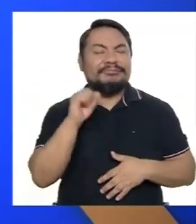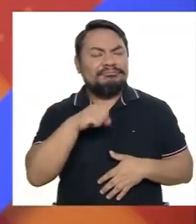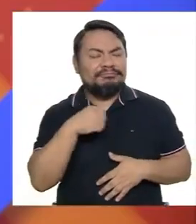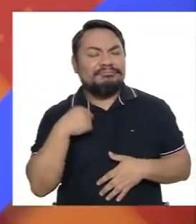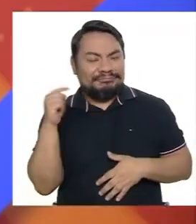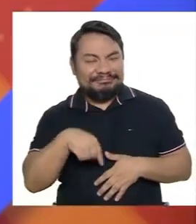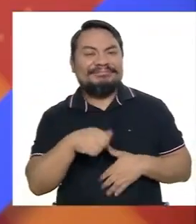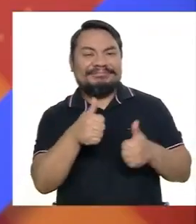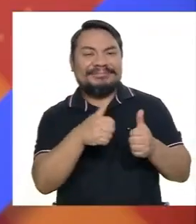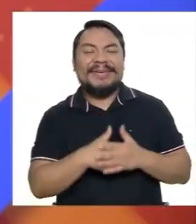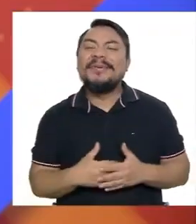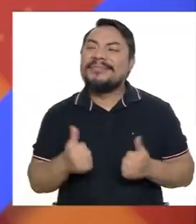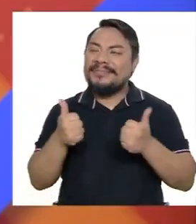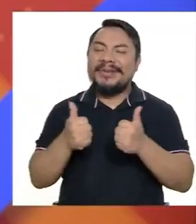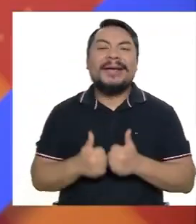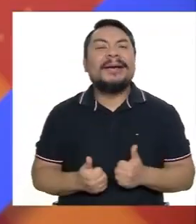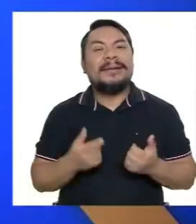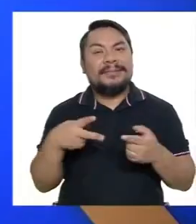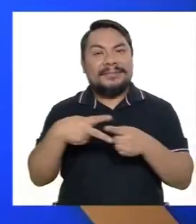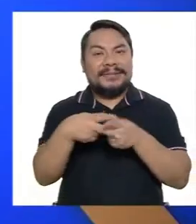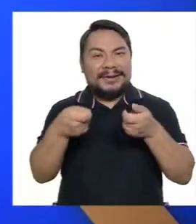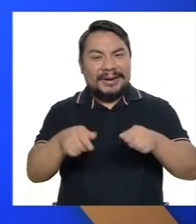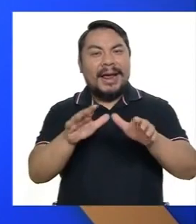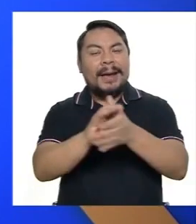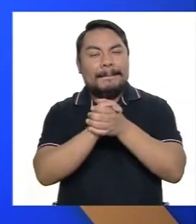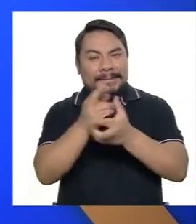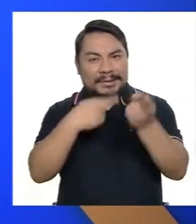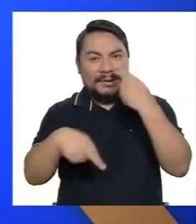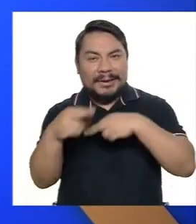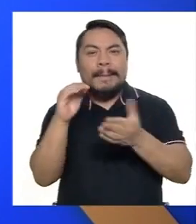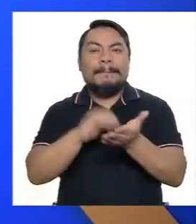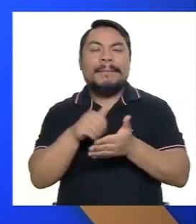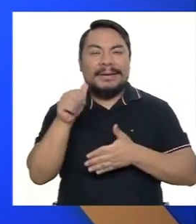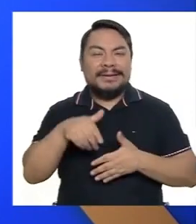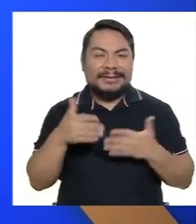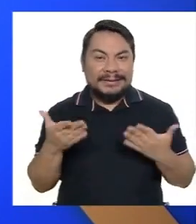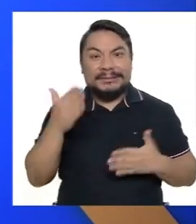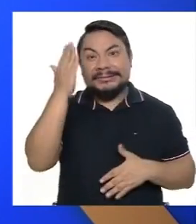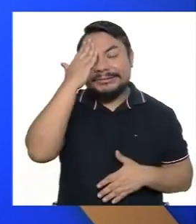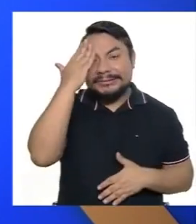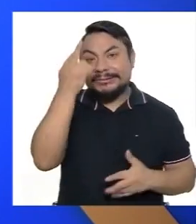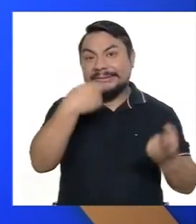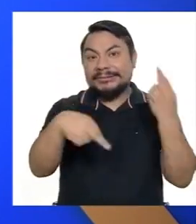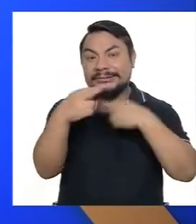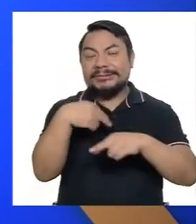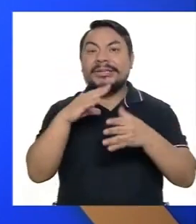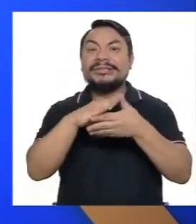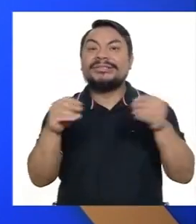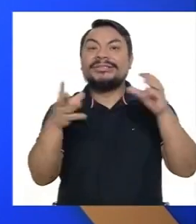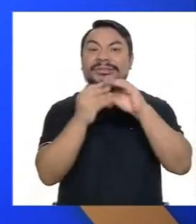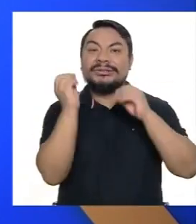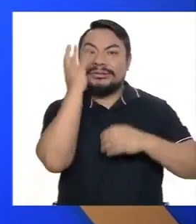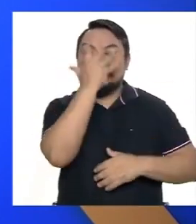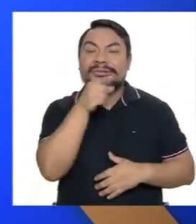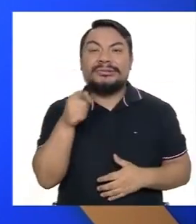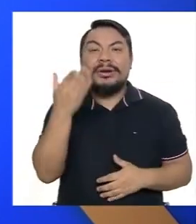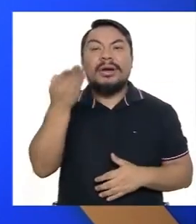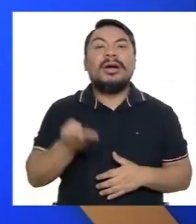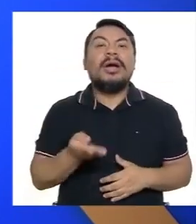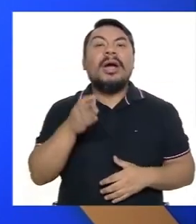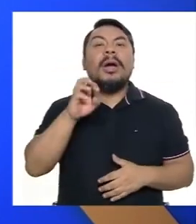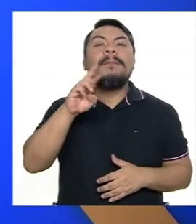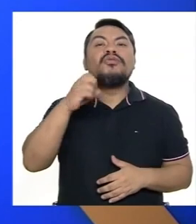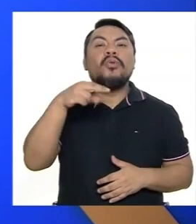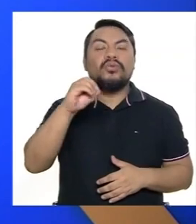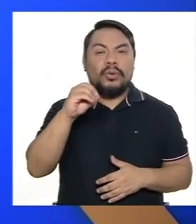Cuenten conmigo, de todas maneras. Muy bien. Vamos a una pausa, amigos, y ya estamos regresando con más. Ya saben, al volver tendremos una historia muy bonita, la de